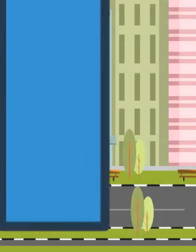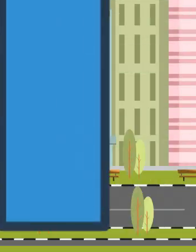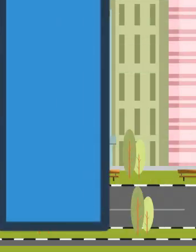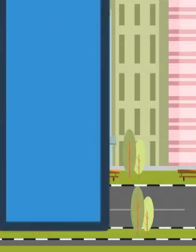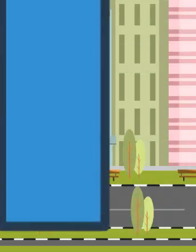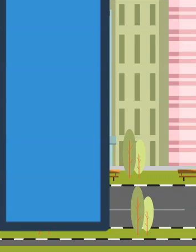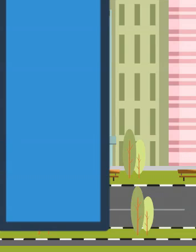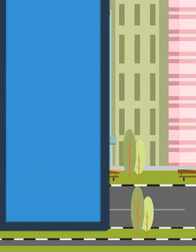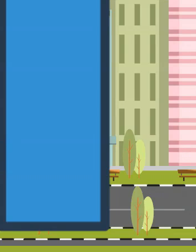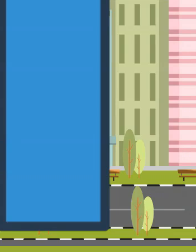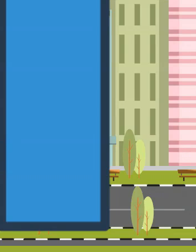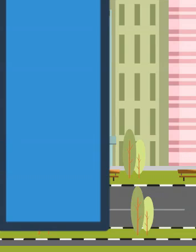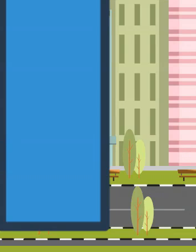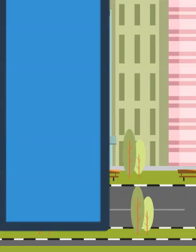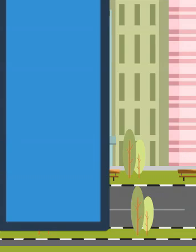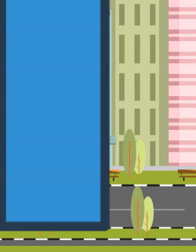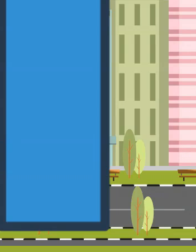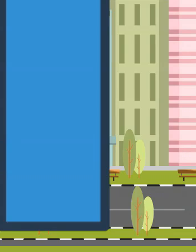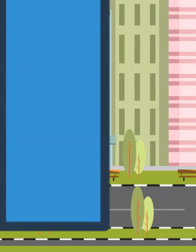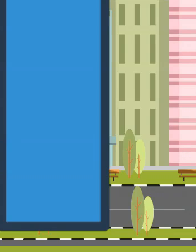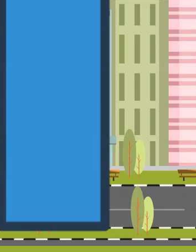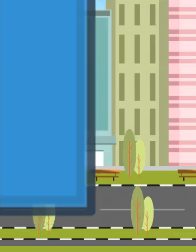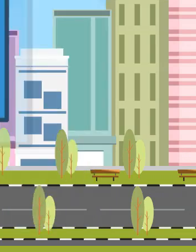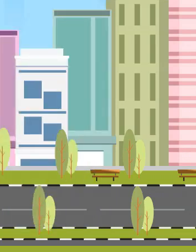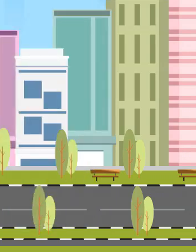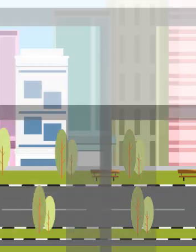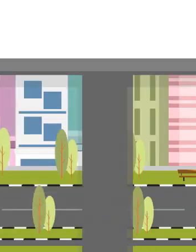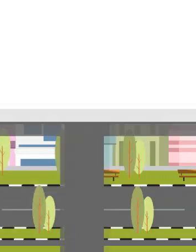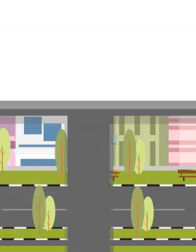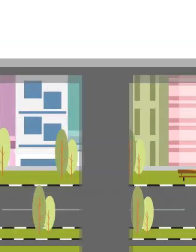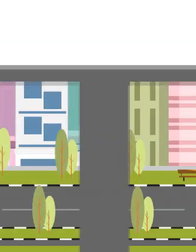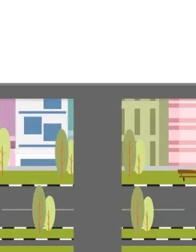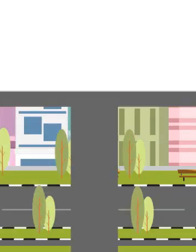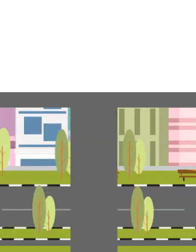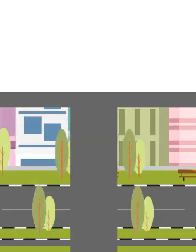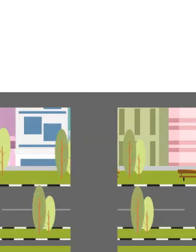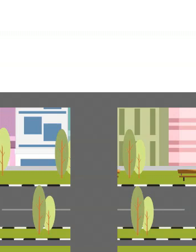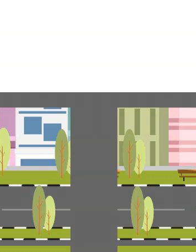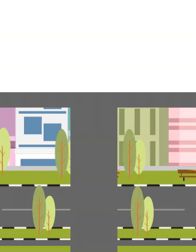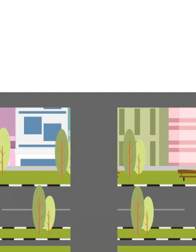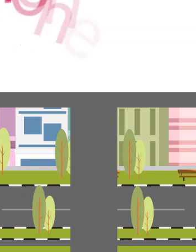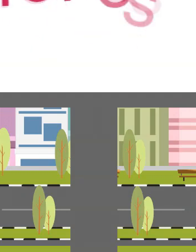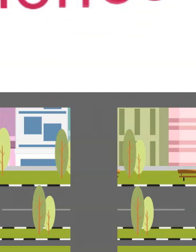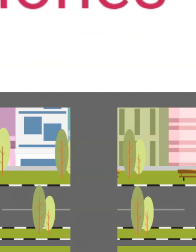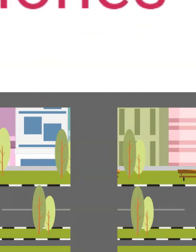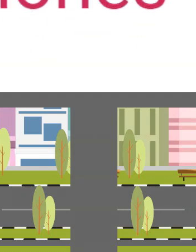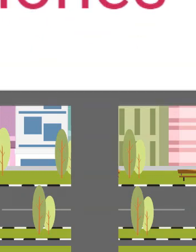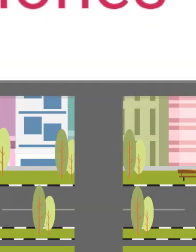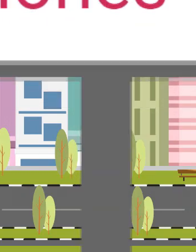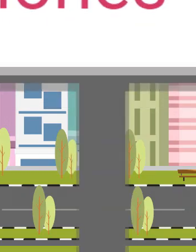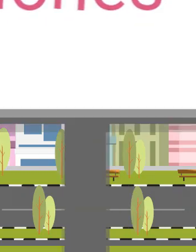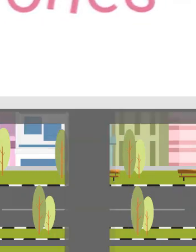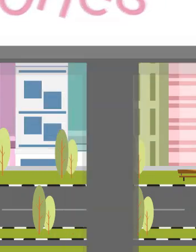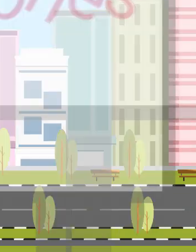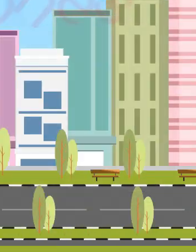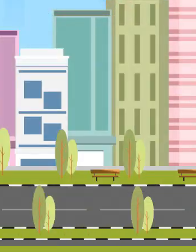que representa un incremento en el presupuesto designado a este concepto de 126 mil millones a 320 mil millones de